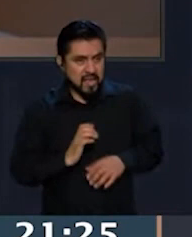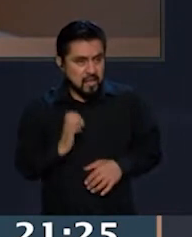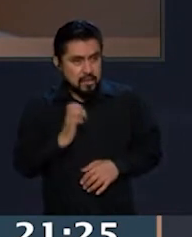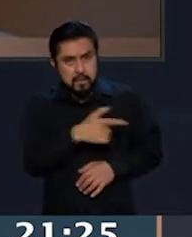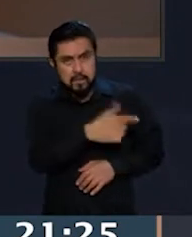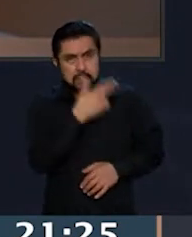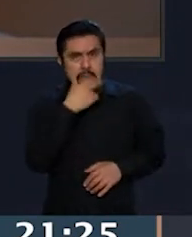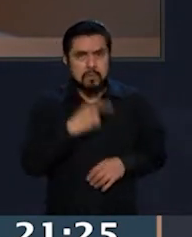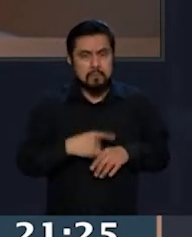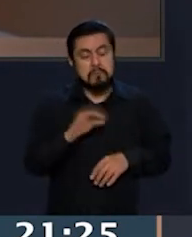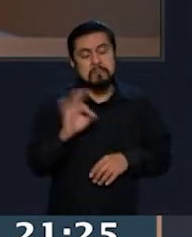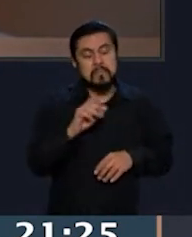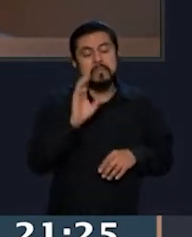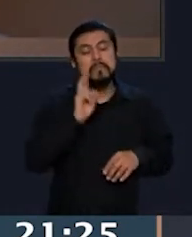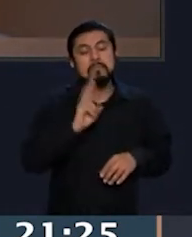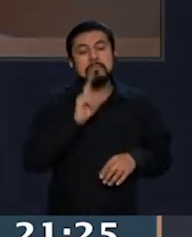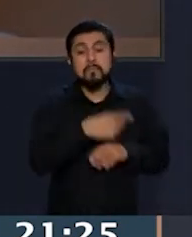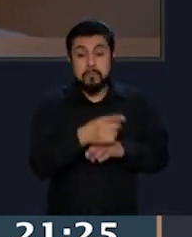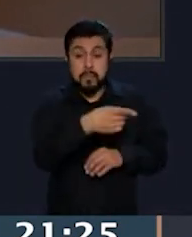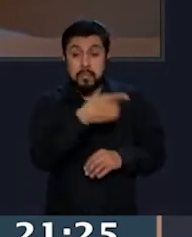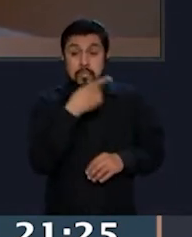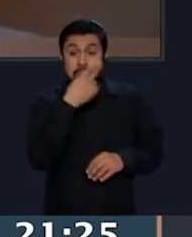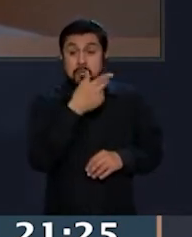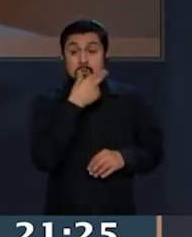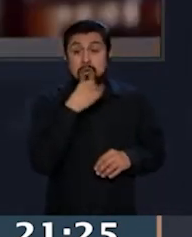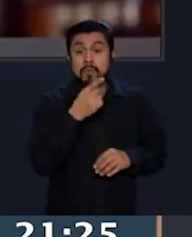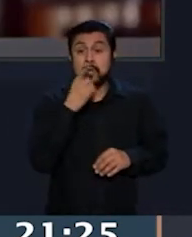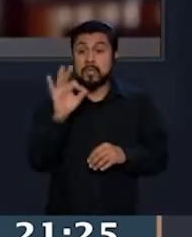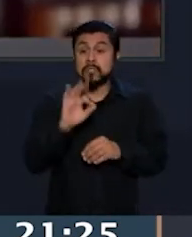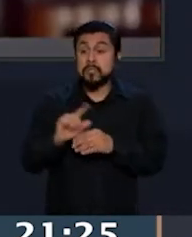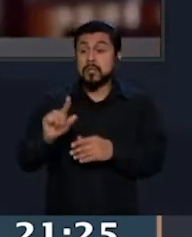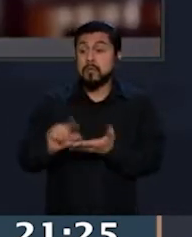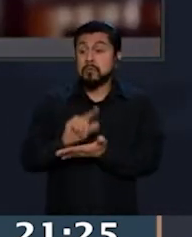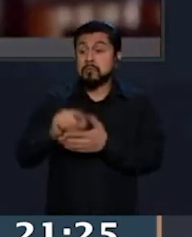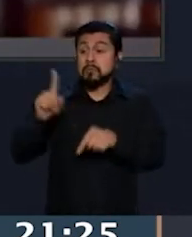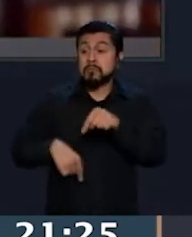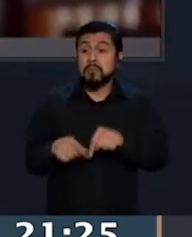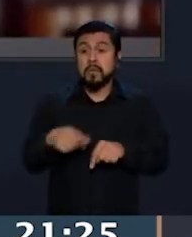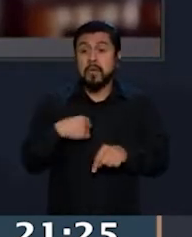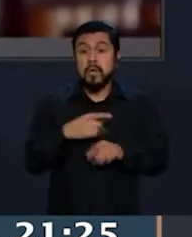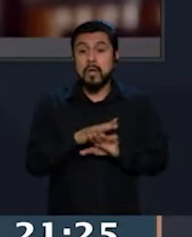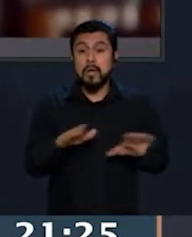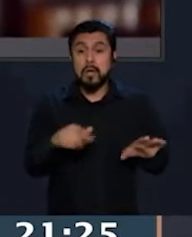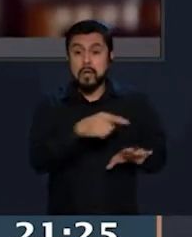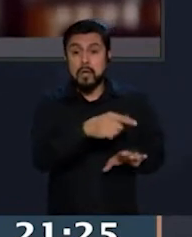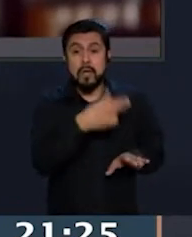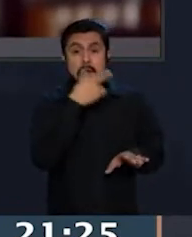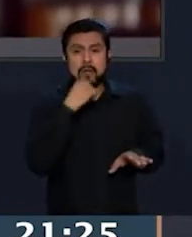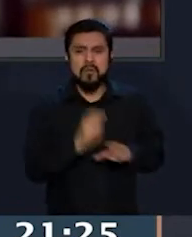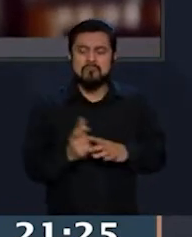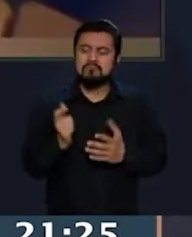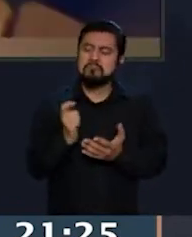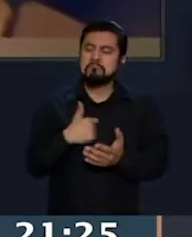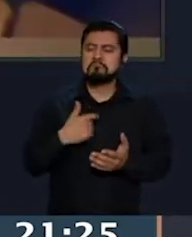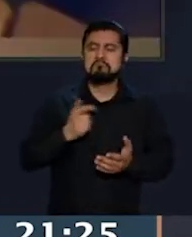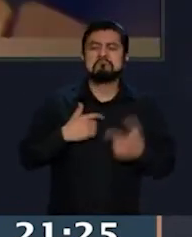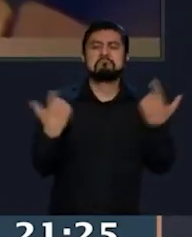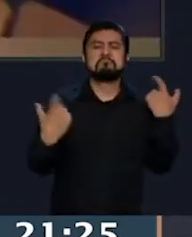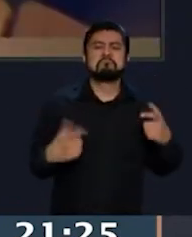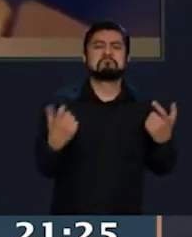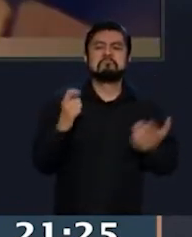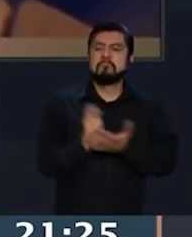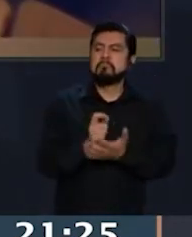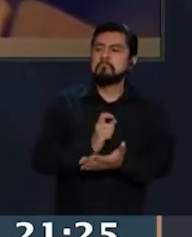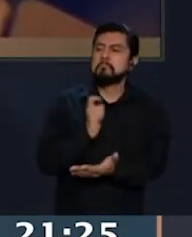sanción. Pues ha amenazado incluso que si se le bajan sus tuits, él va a pagar con todo su dinero y no importa si se acaba,